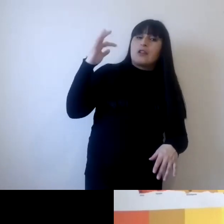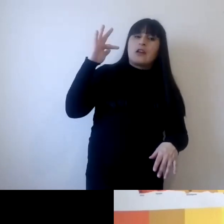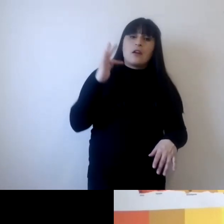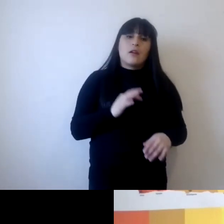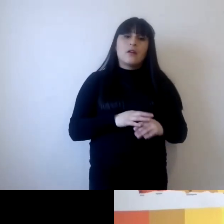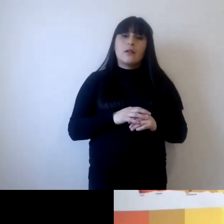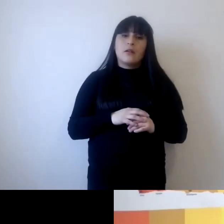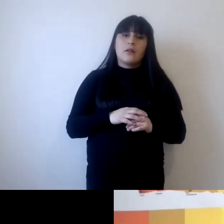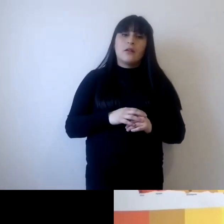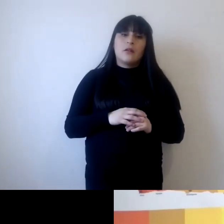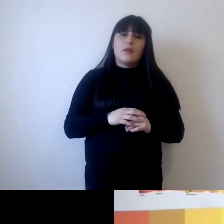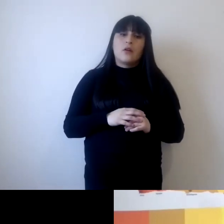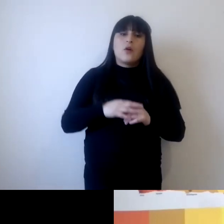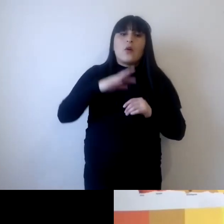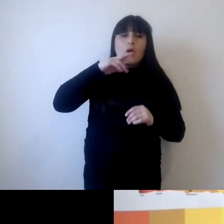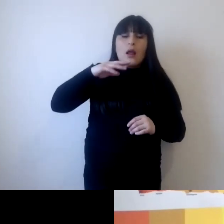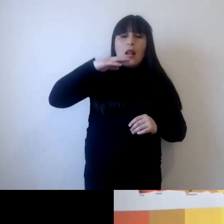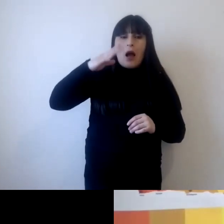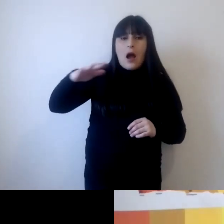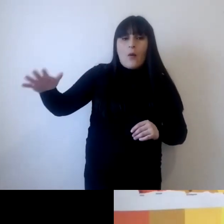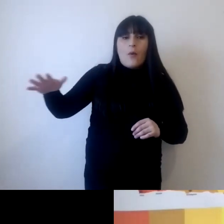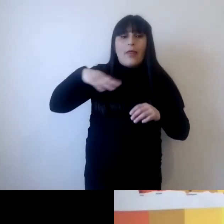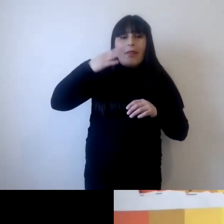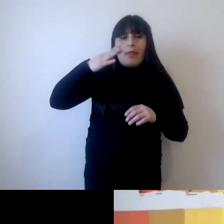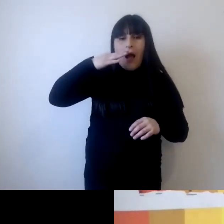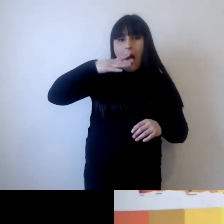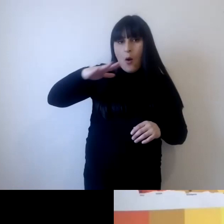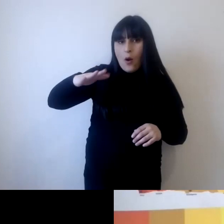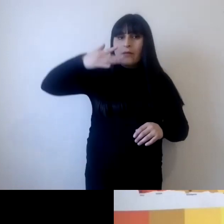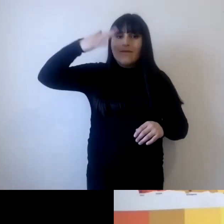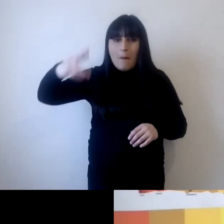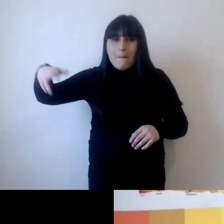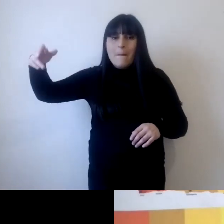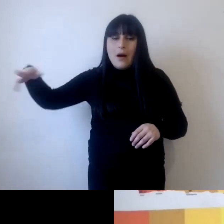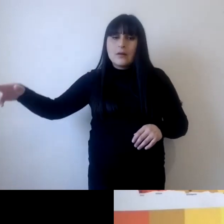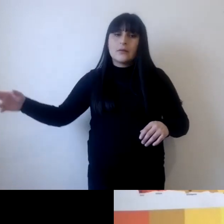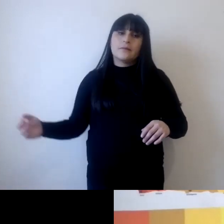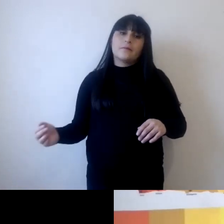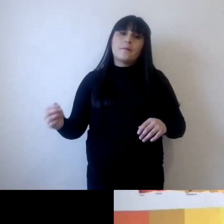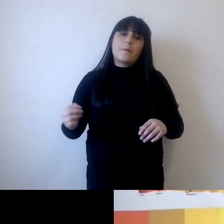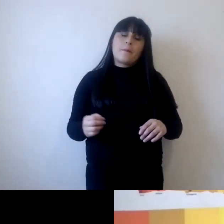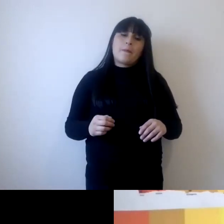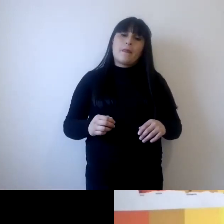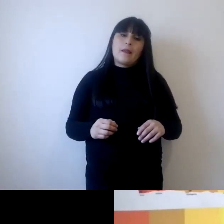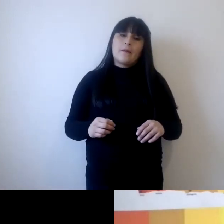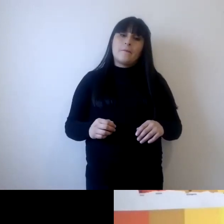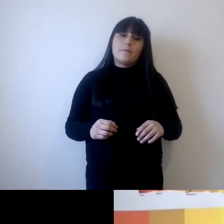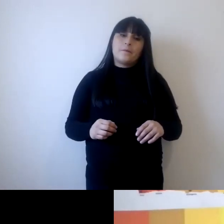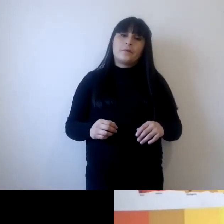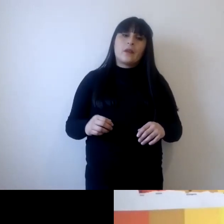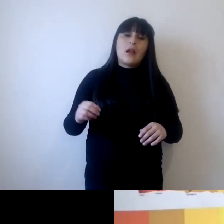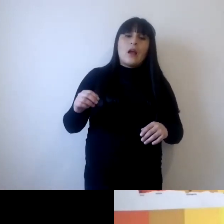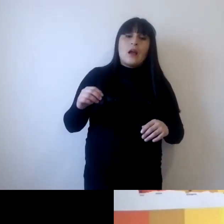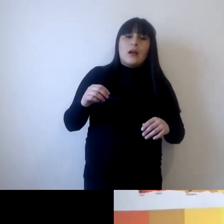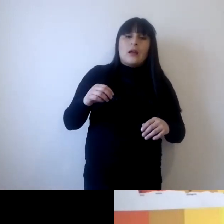suelos y con el agua marina pueden fijar lo que el efecto invernadero alterado por el ser humano se está alterado porque nosotros cada